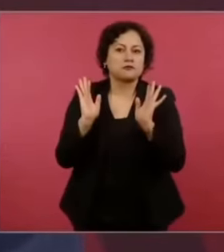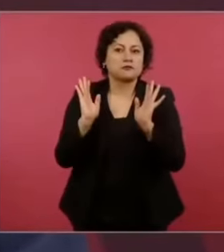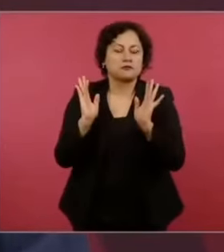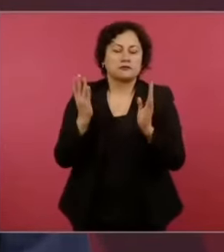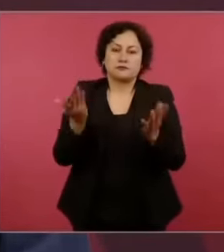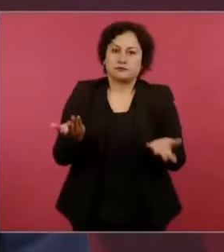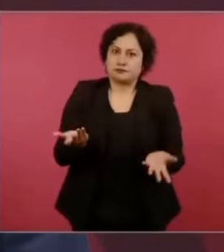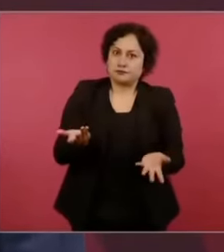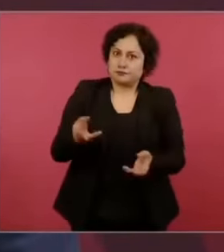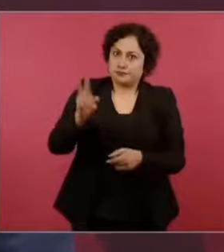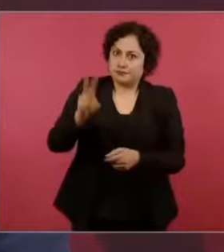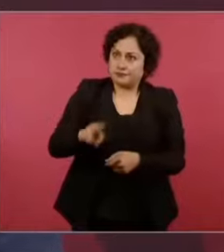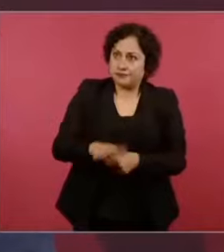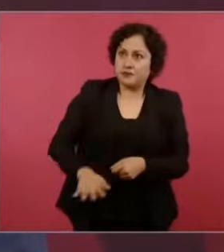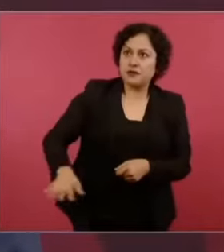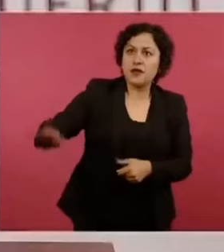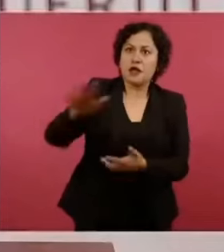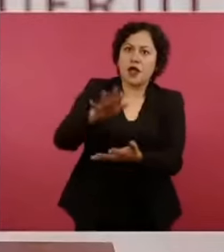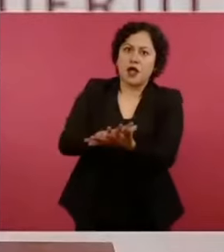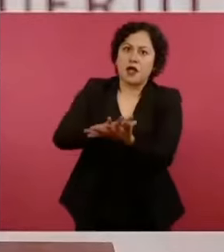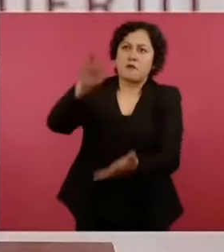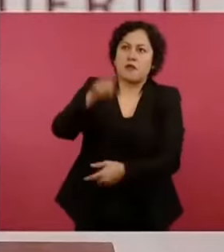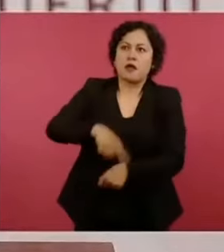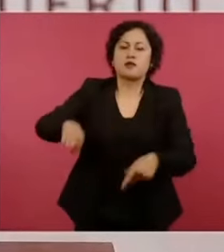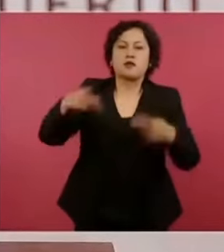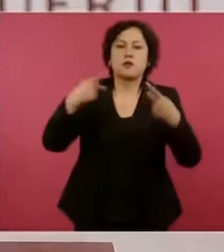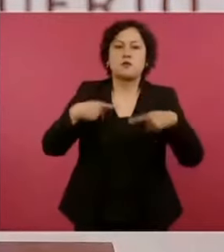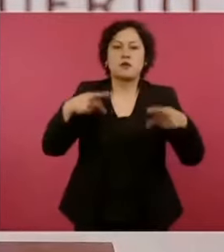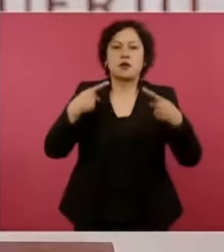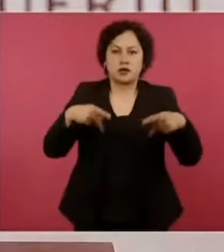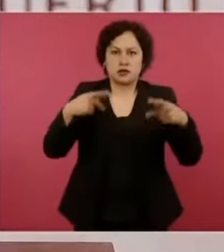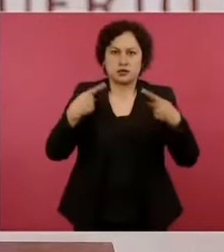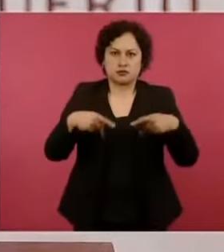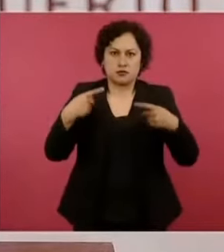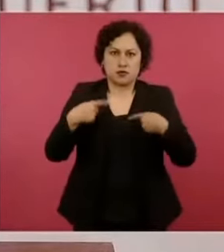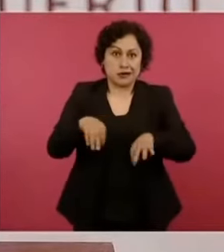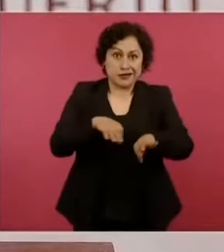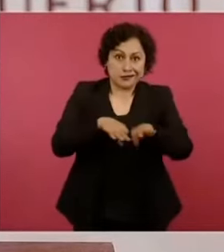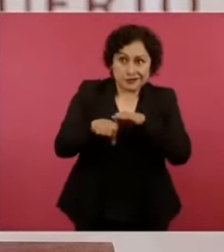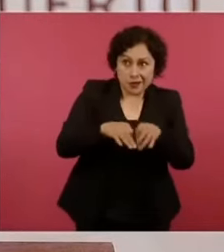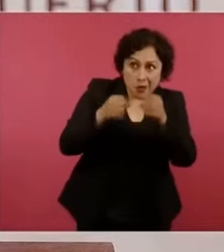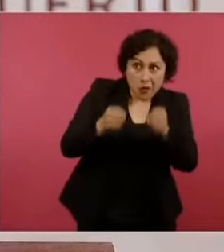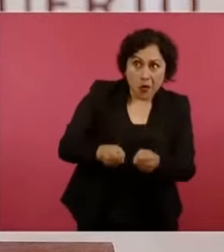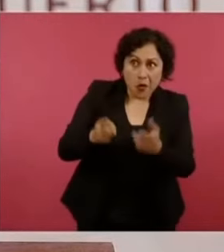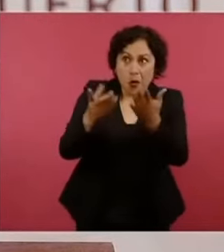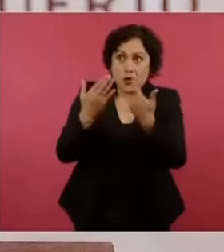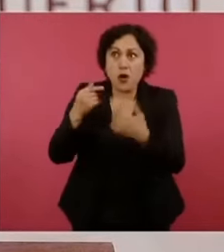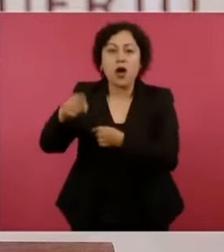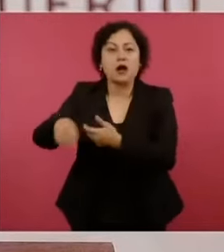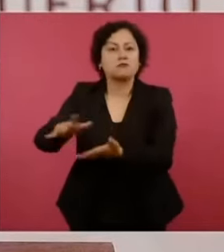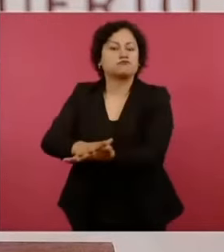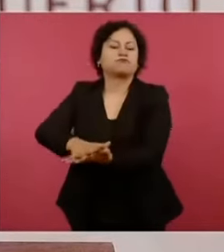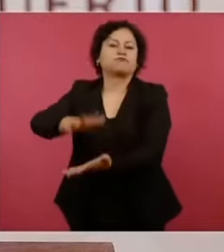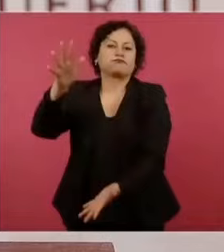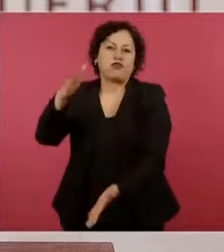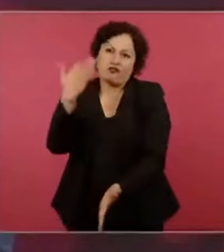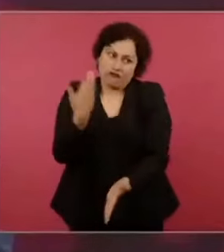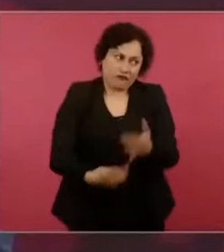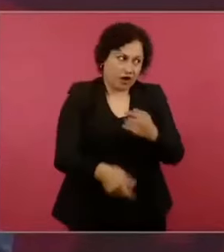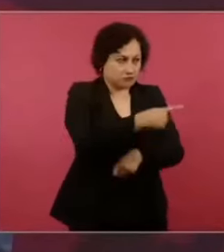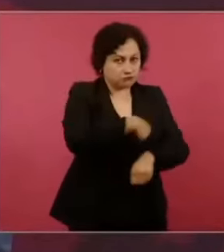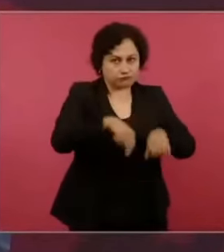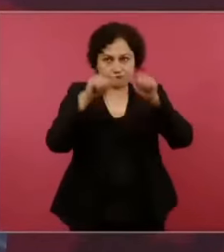sector formal de la economía que no era de la cobertura ni de la magnitud que se necesitaba. Para eso el señor presidente